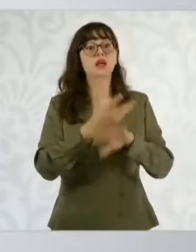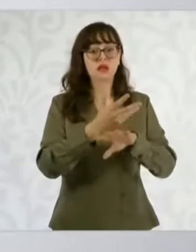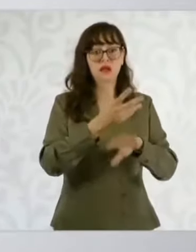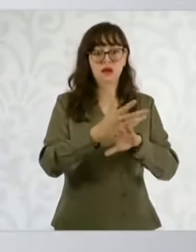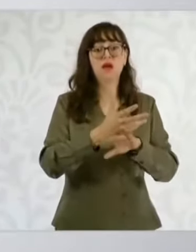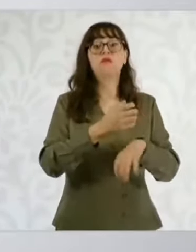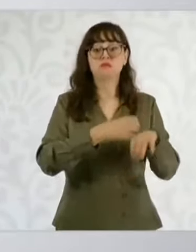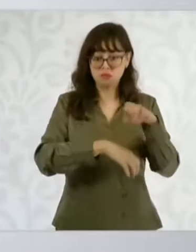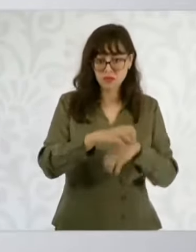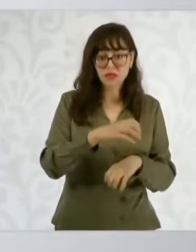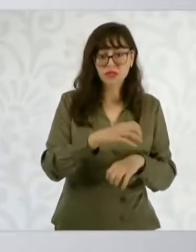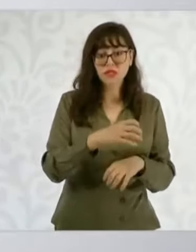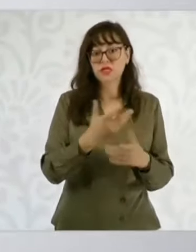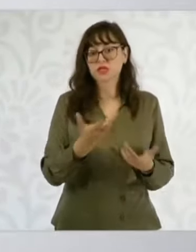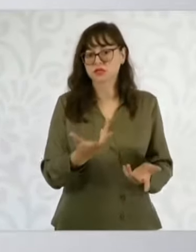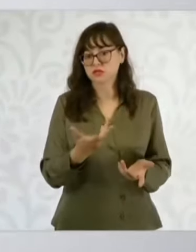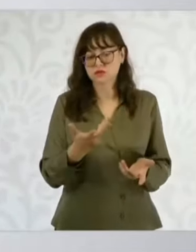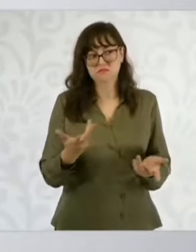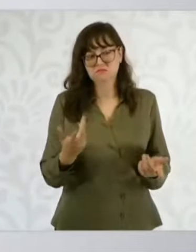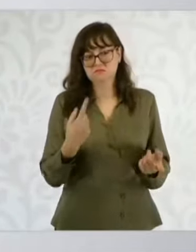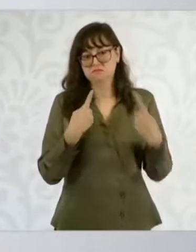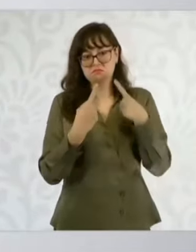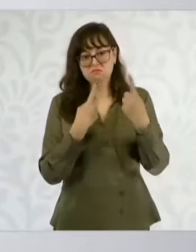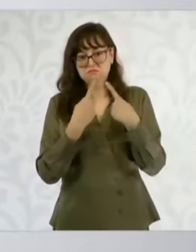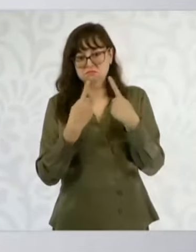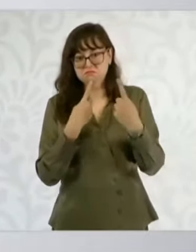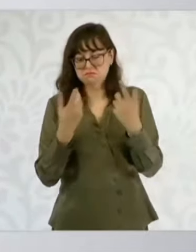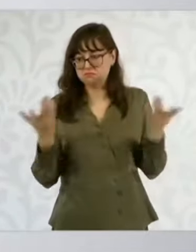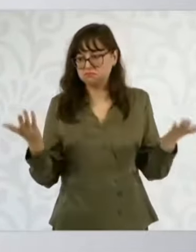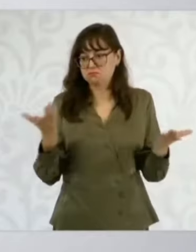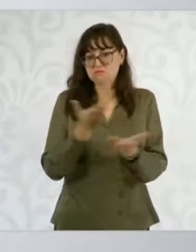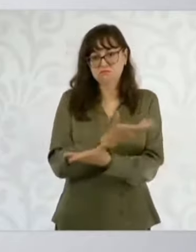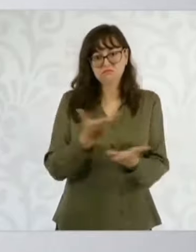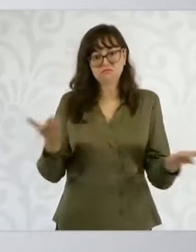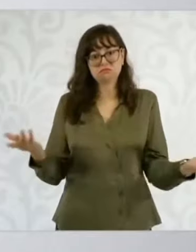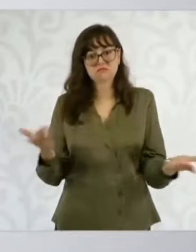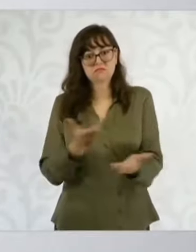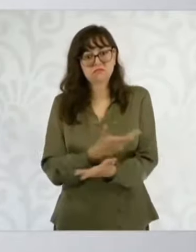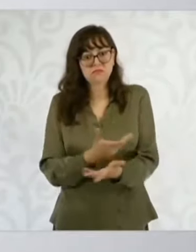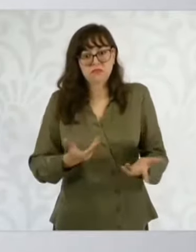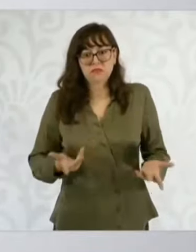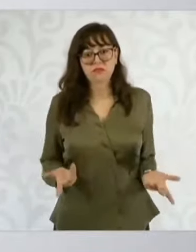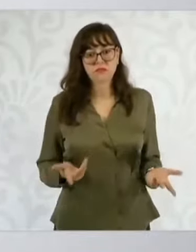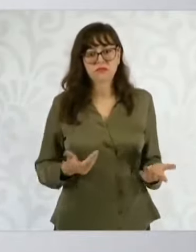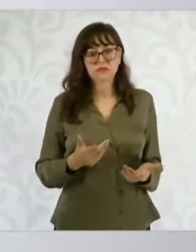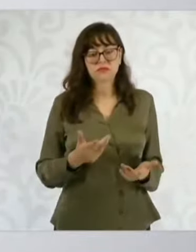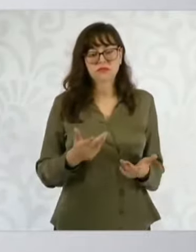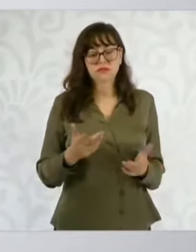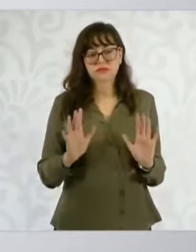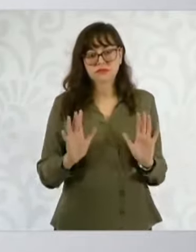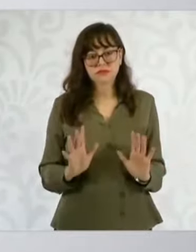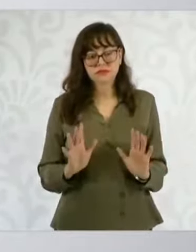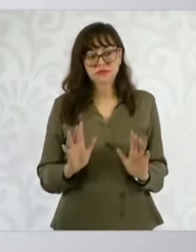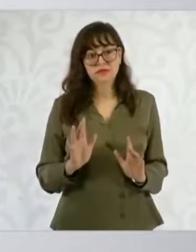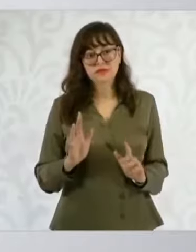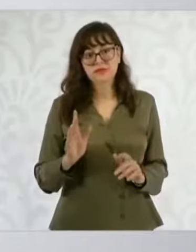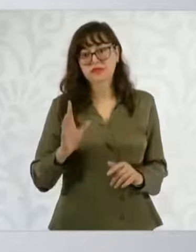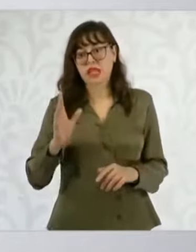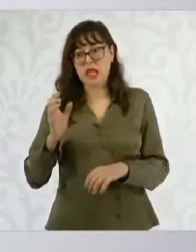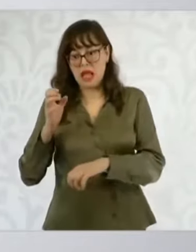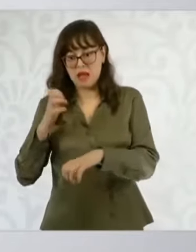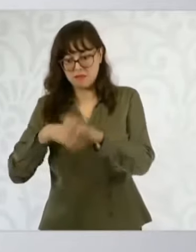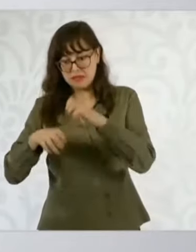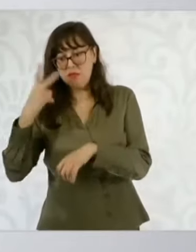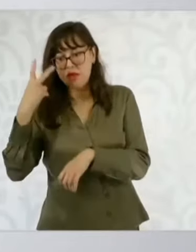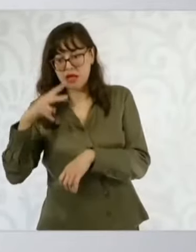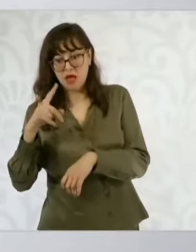que tienen inversiones en México y empresarios mexicanos que tienen inversiones en Estados Unidos, como fue una